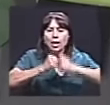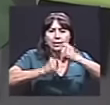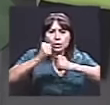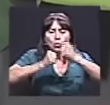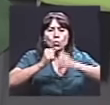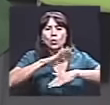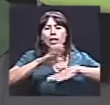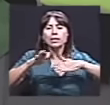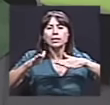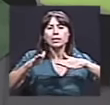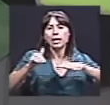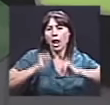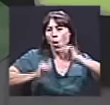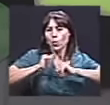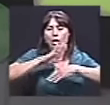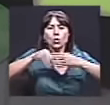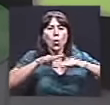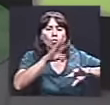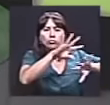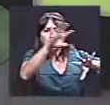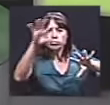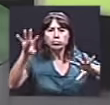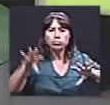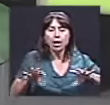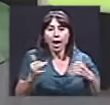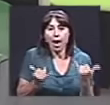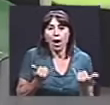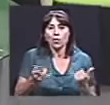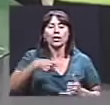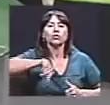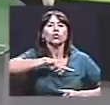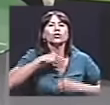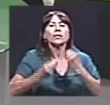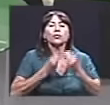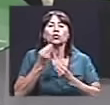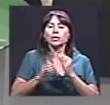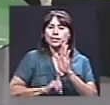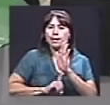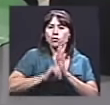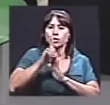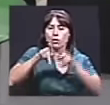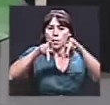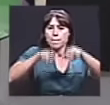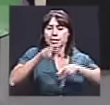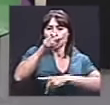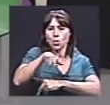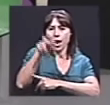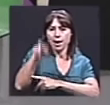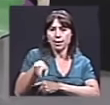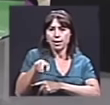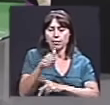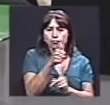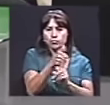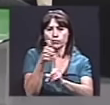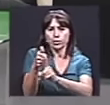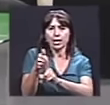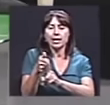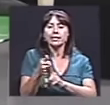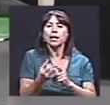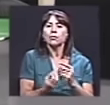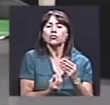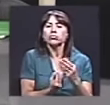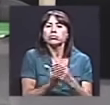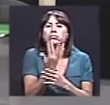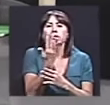el movimiento escénico y estamos en el punto en que estamos desarrollando personajes propiamente dichos, estamos generando todas las